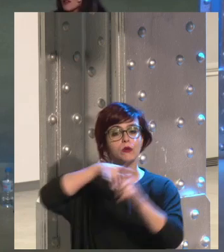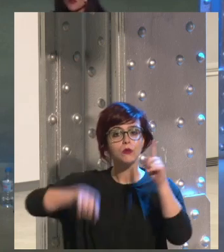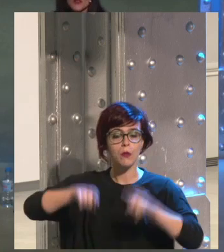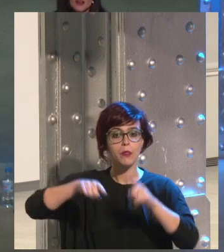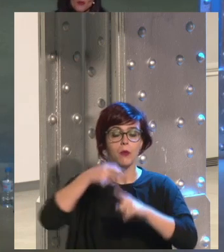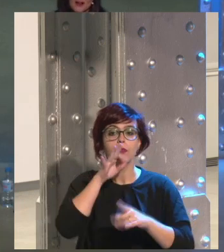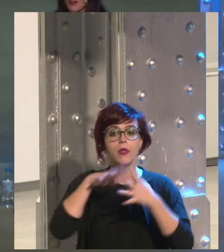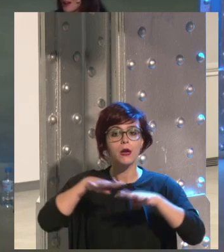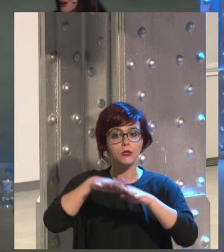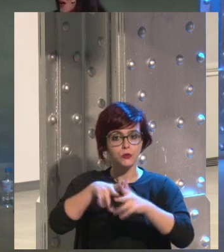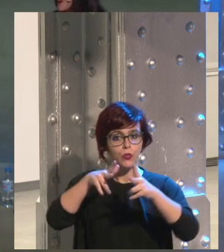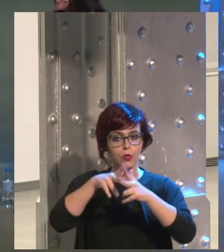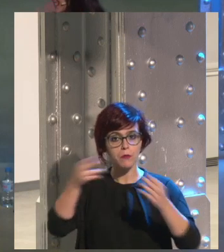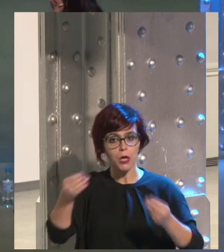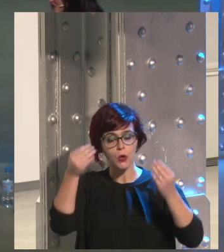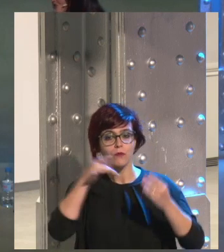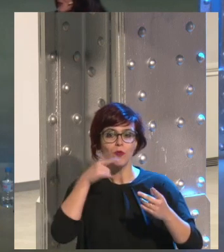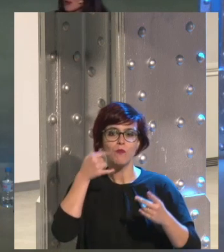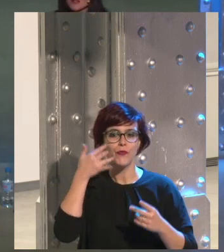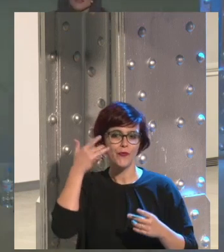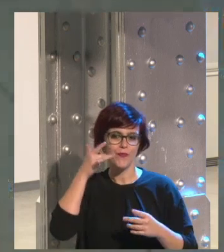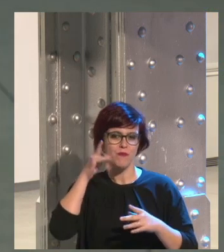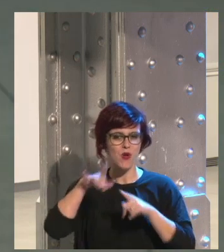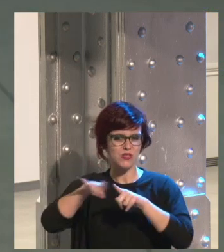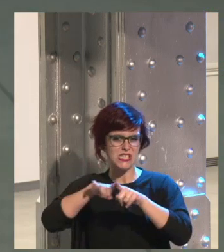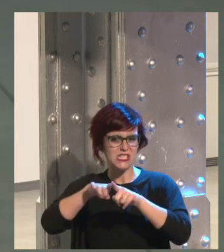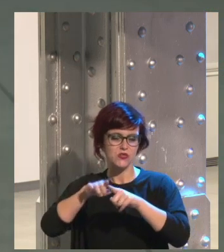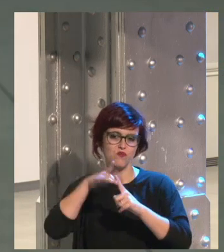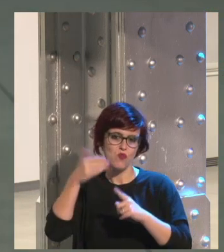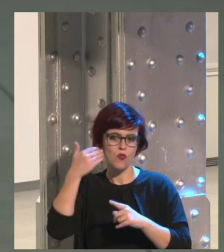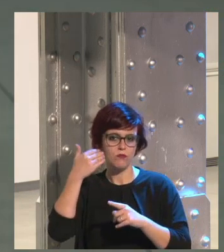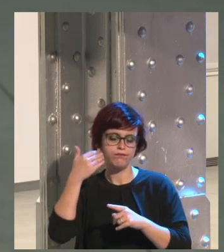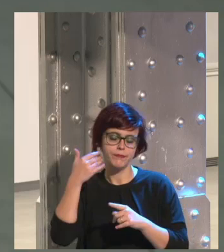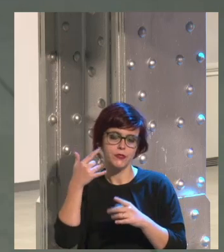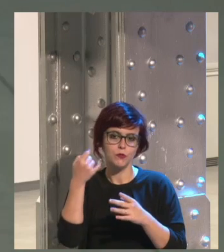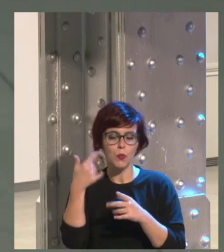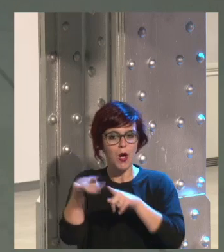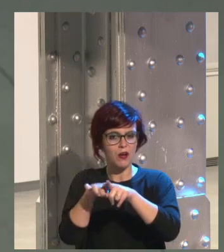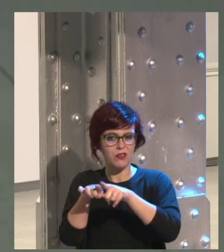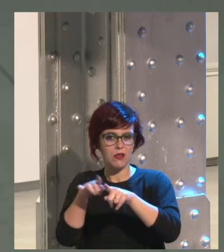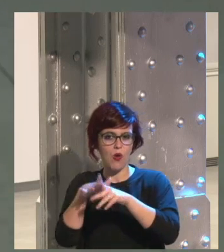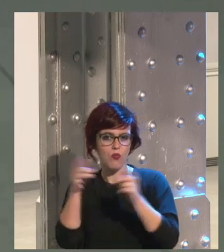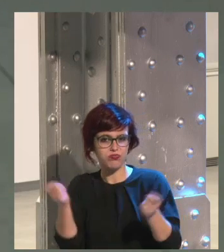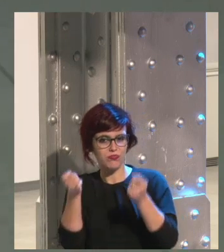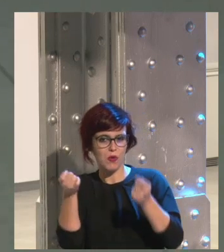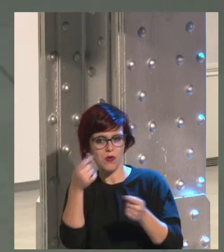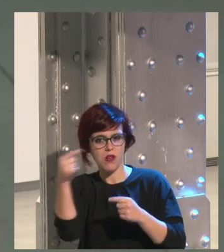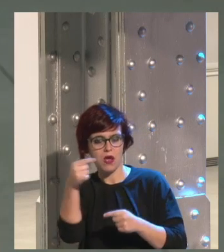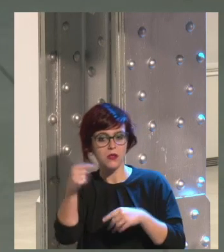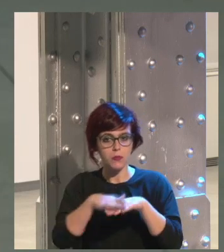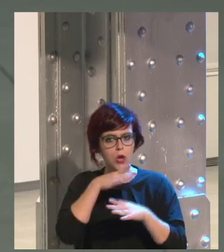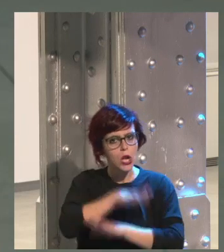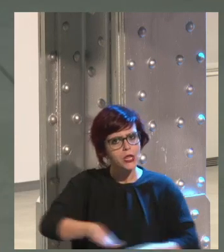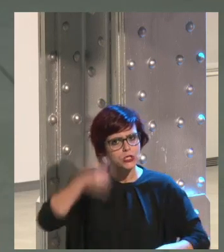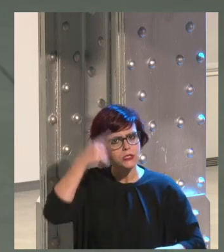defenestrar una red social o para amarillear determinados usos yo te digo que en los talleres los niños saben más de lo que